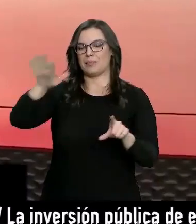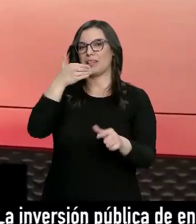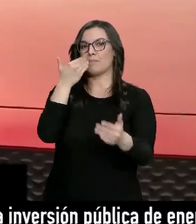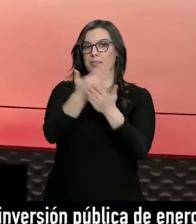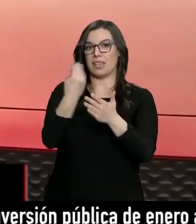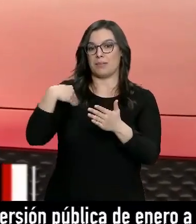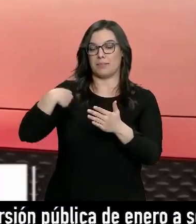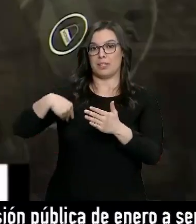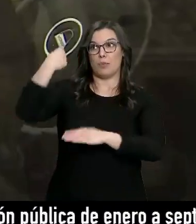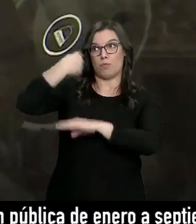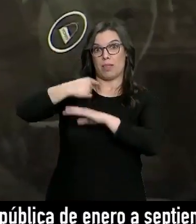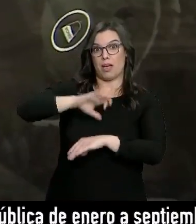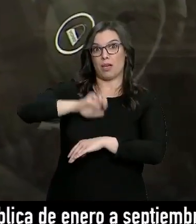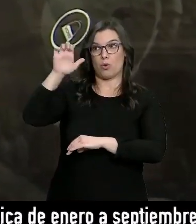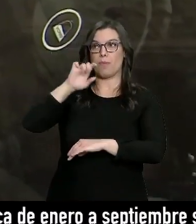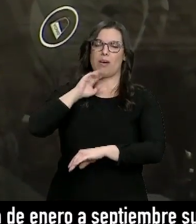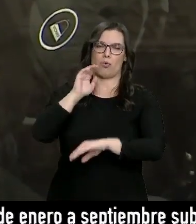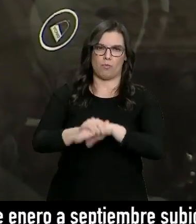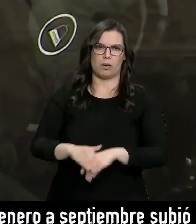cumpla con las directrices europeas.